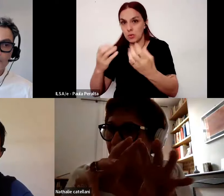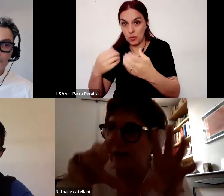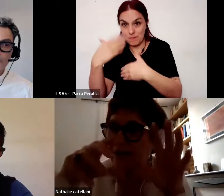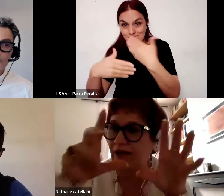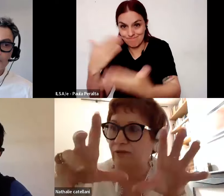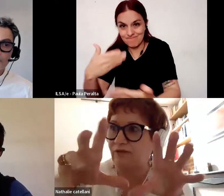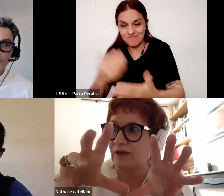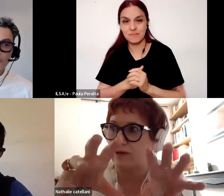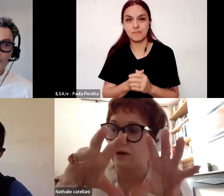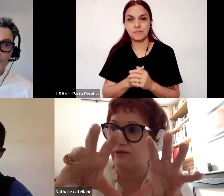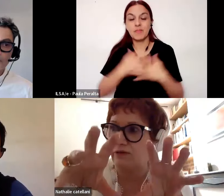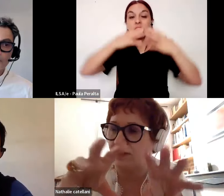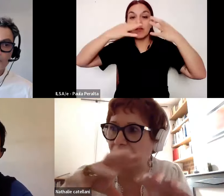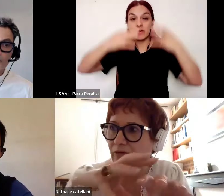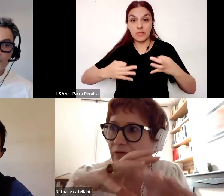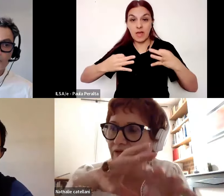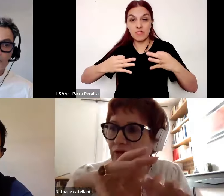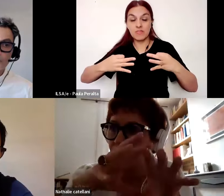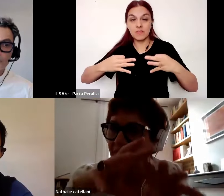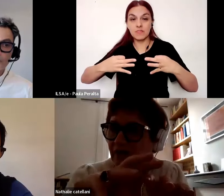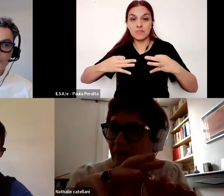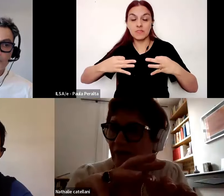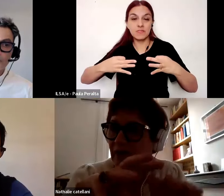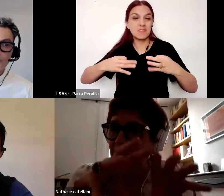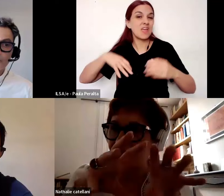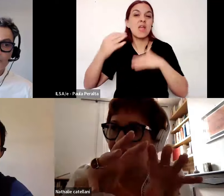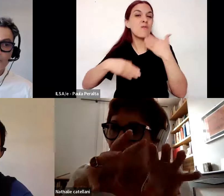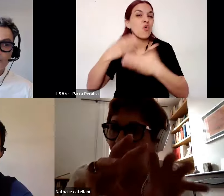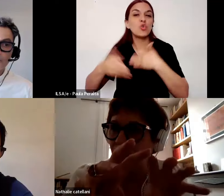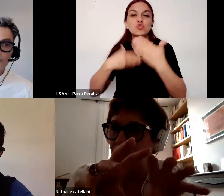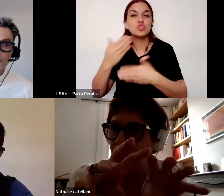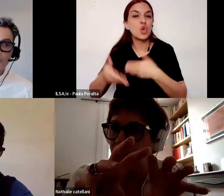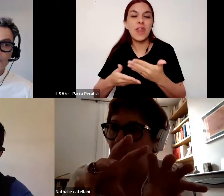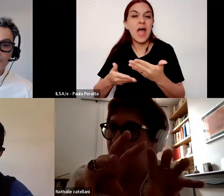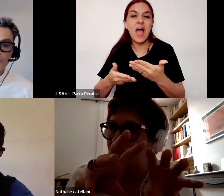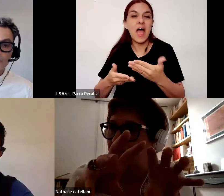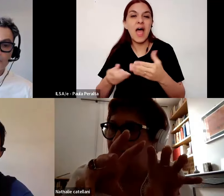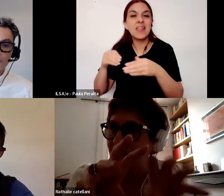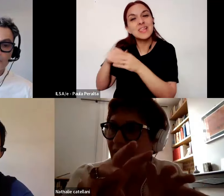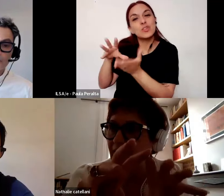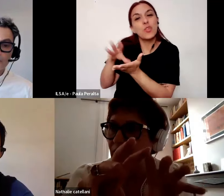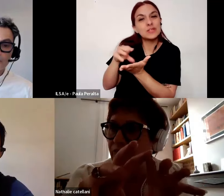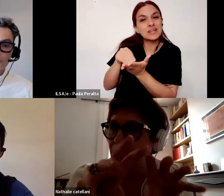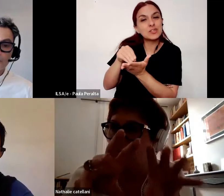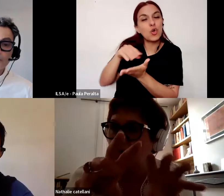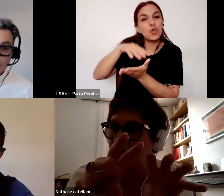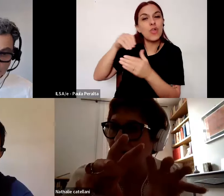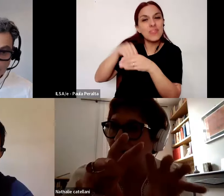la hacen evolucionar en sus territorios realmente